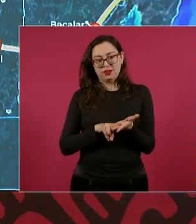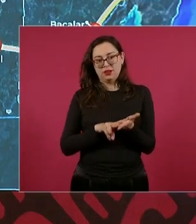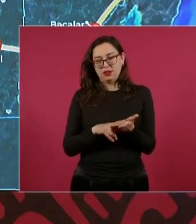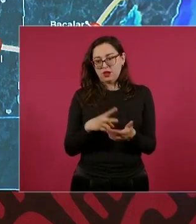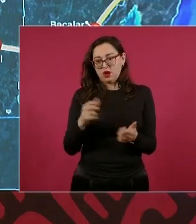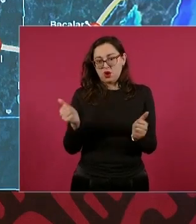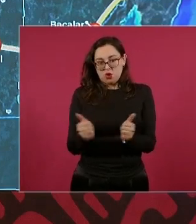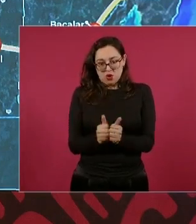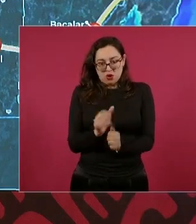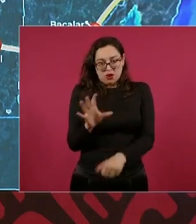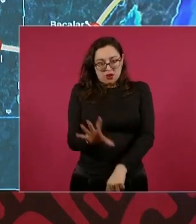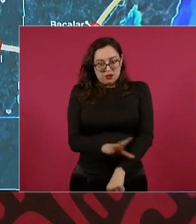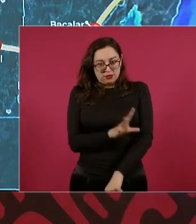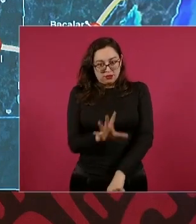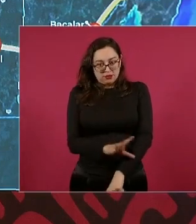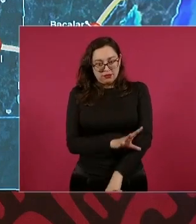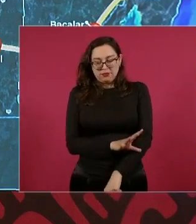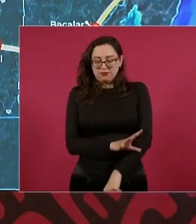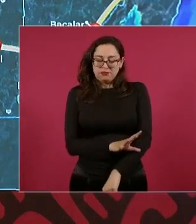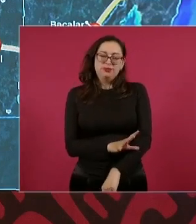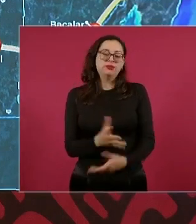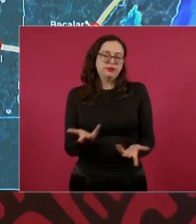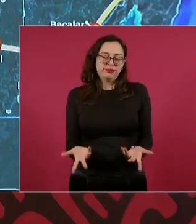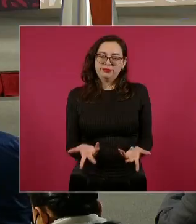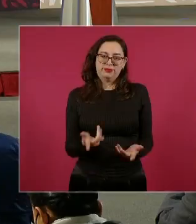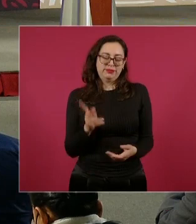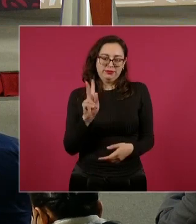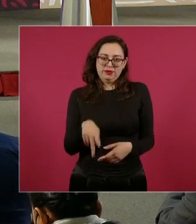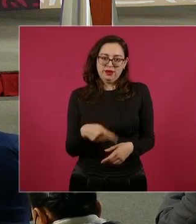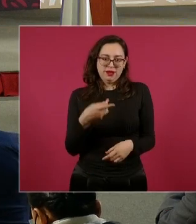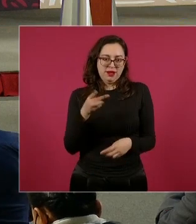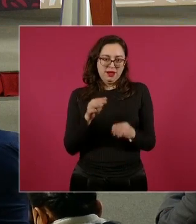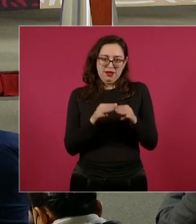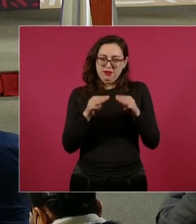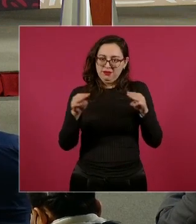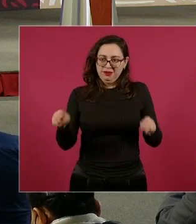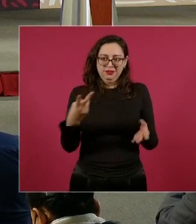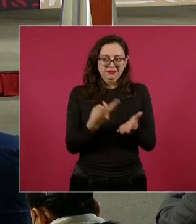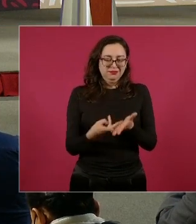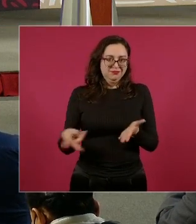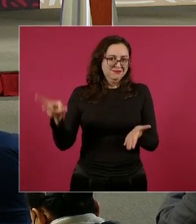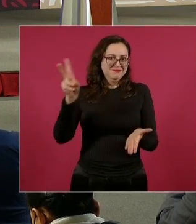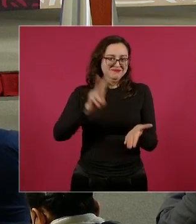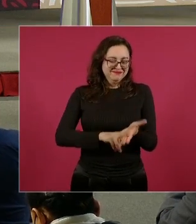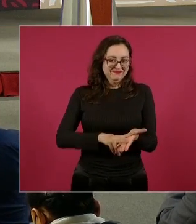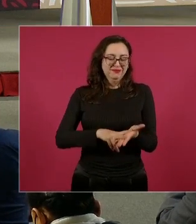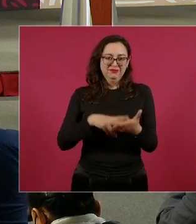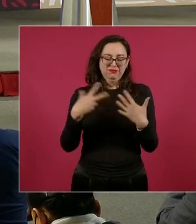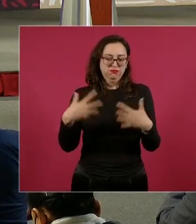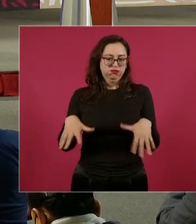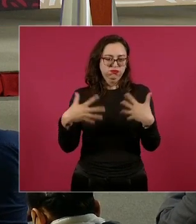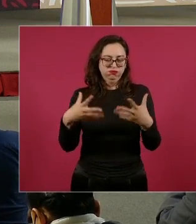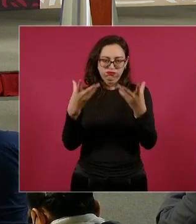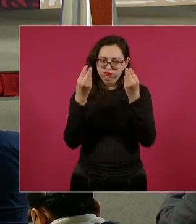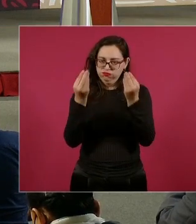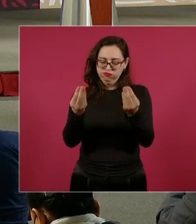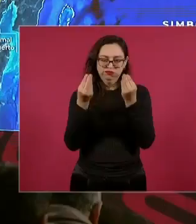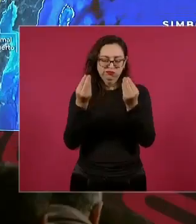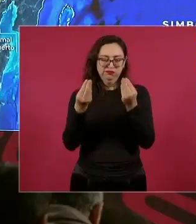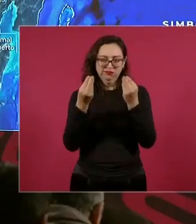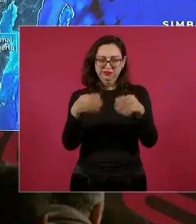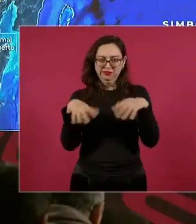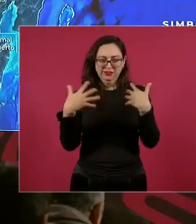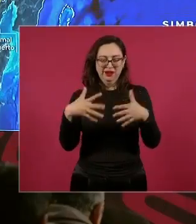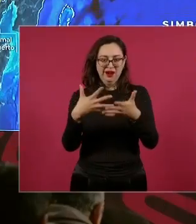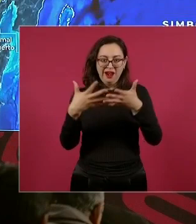electrificadas, pues es muchísimo más, es una gran obra. No hay, no hay